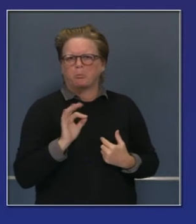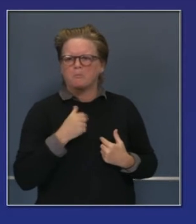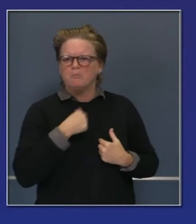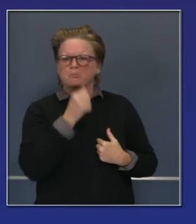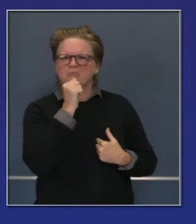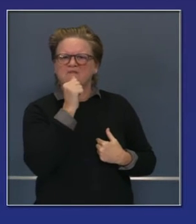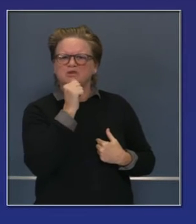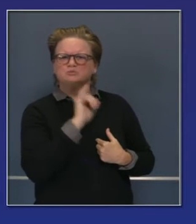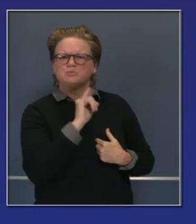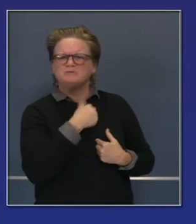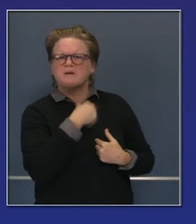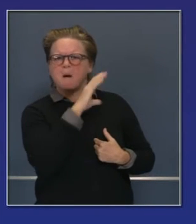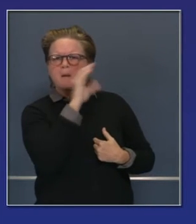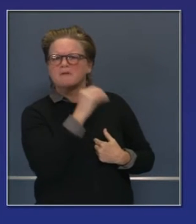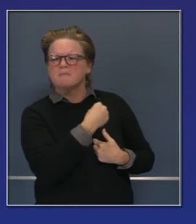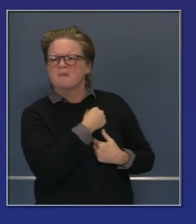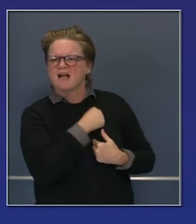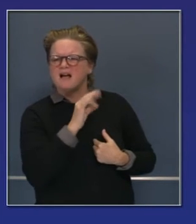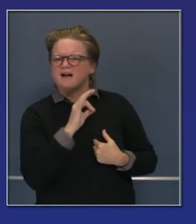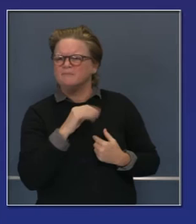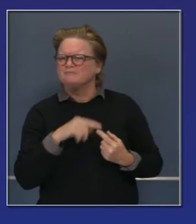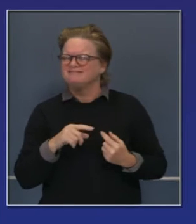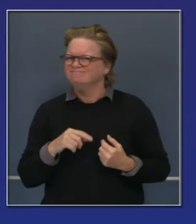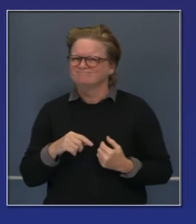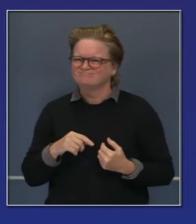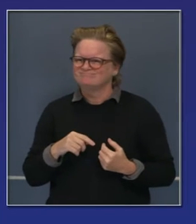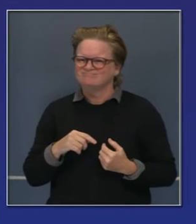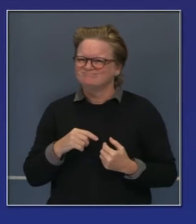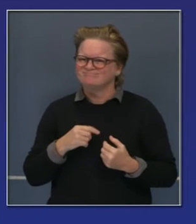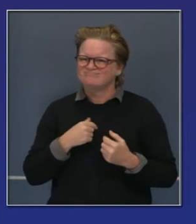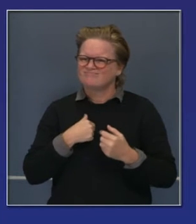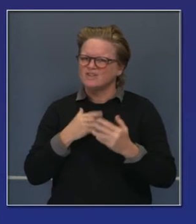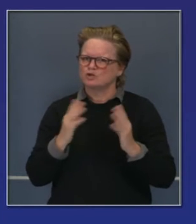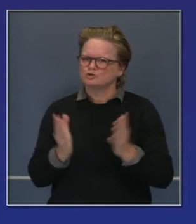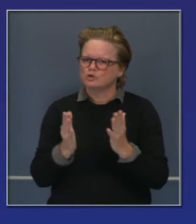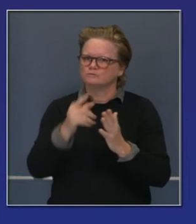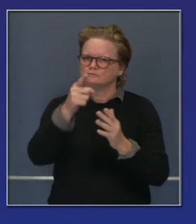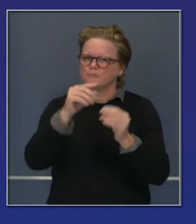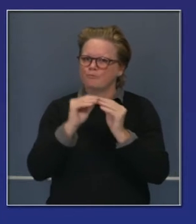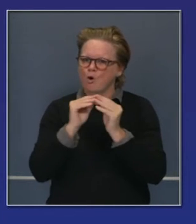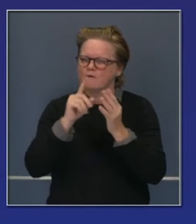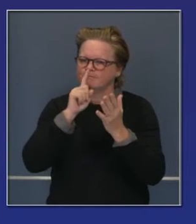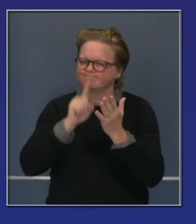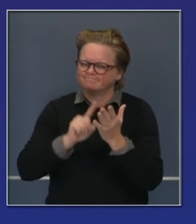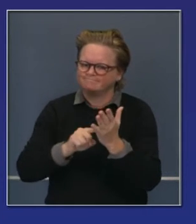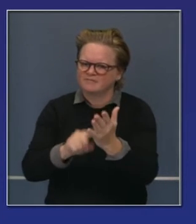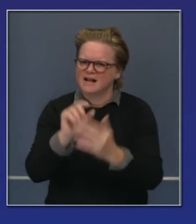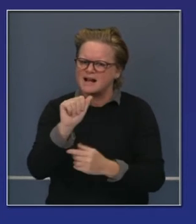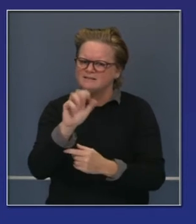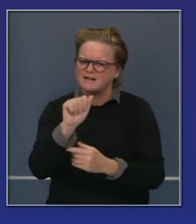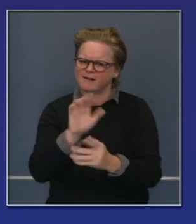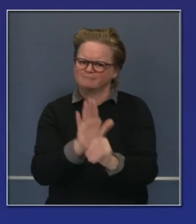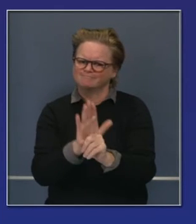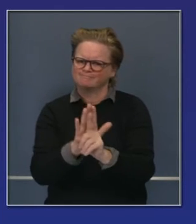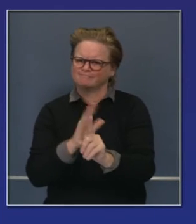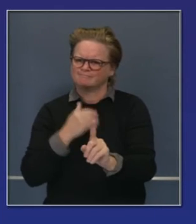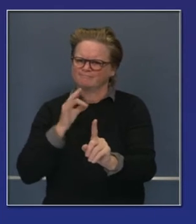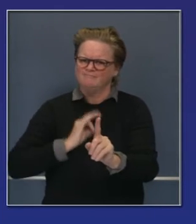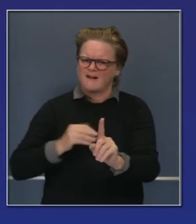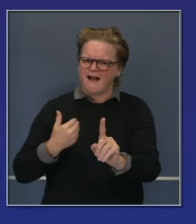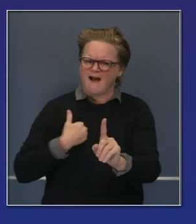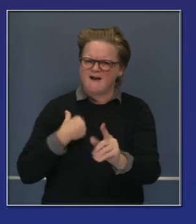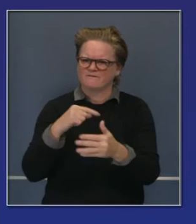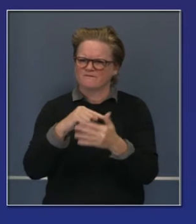porque no está en Health Exchange, les insto a que aprendan más de lo que hace ACA. Y